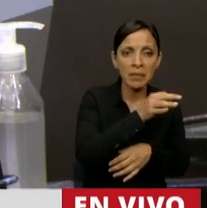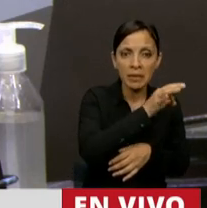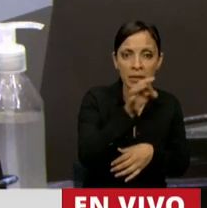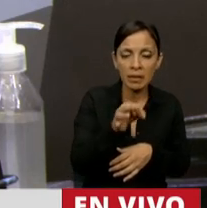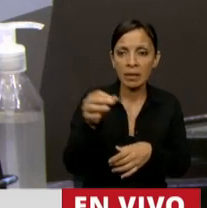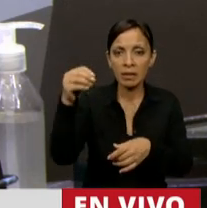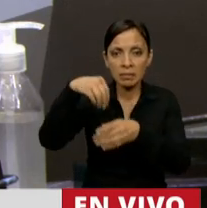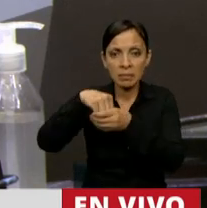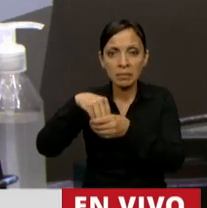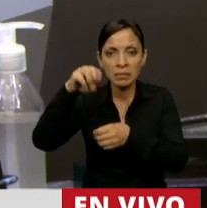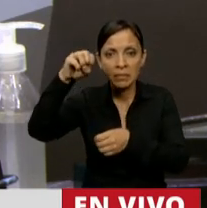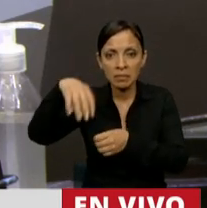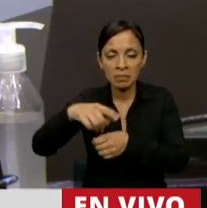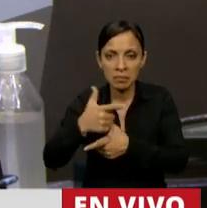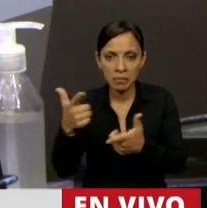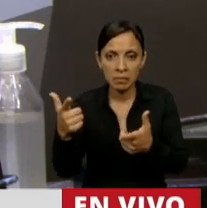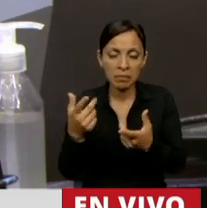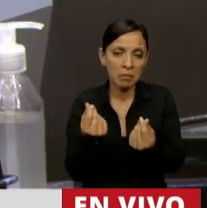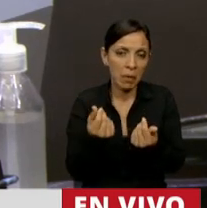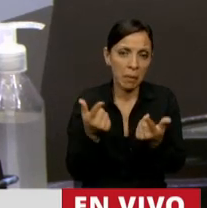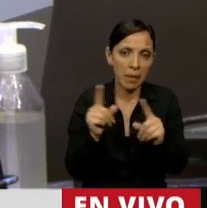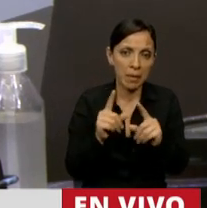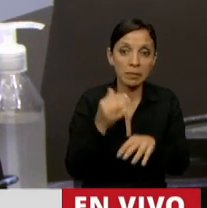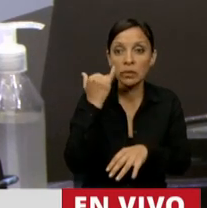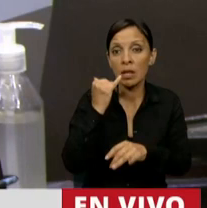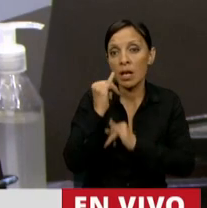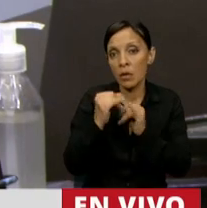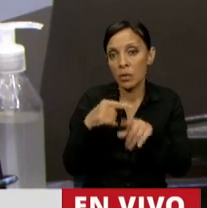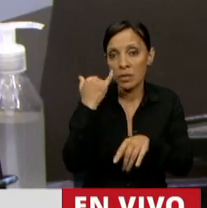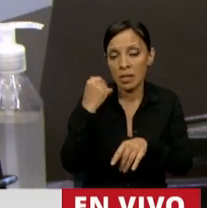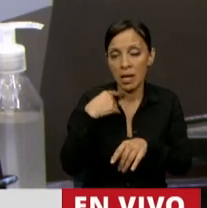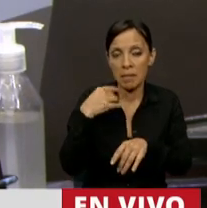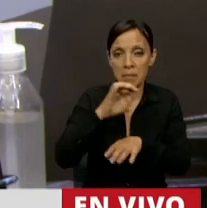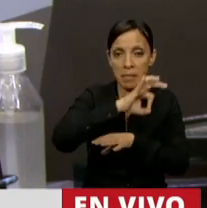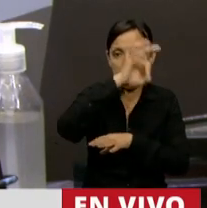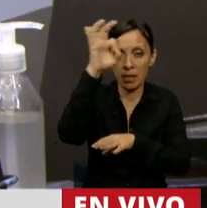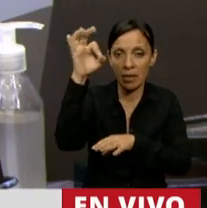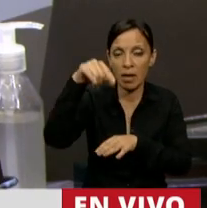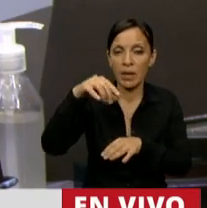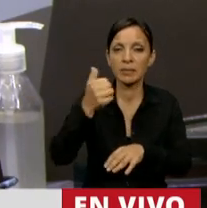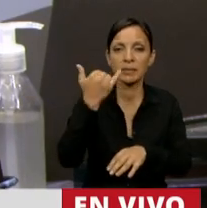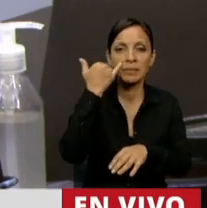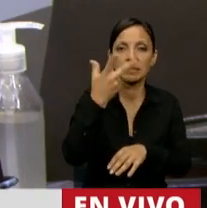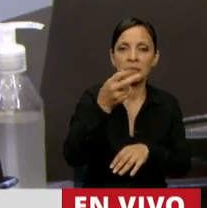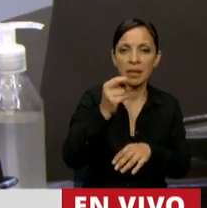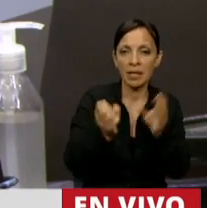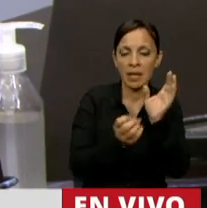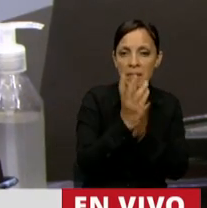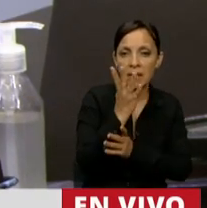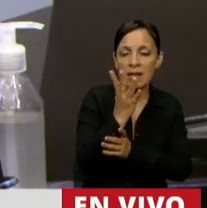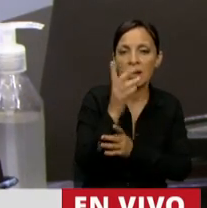ni ganas de defender esto, no valorizan el debate, ya es de día, les cuento. Son las 6 y 20 de la mañana,